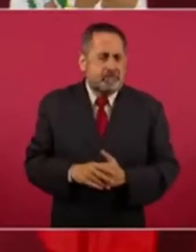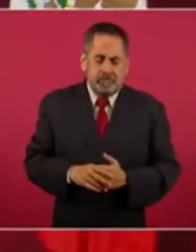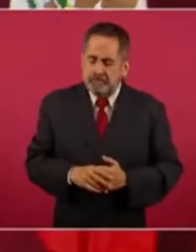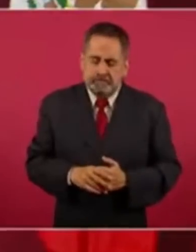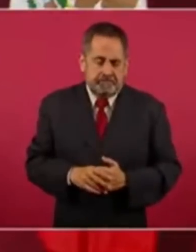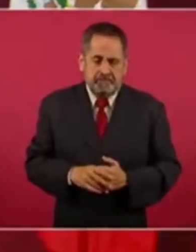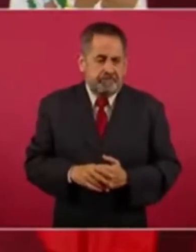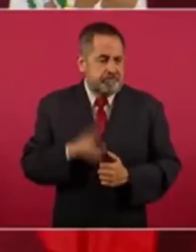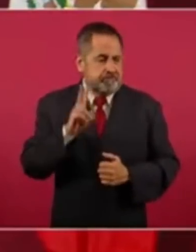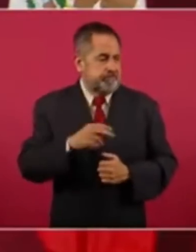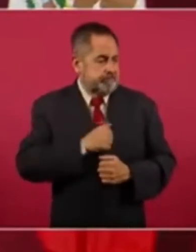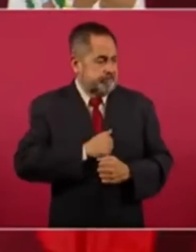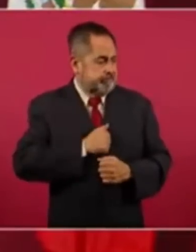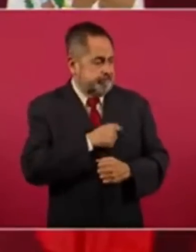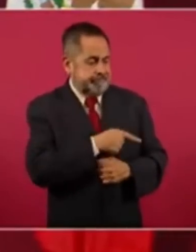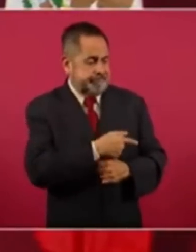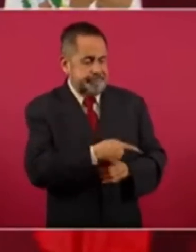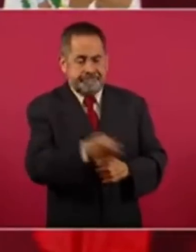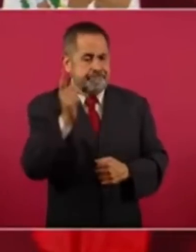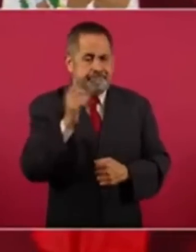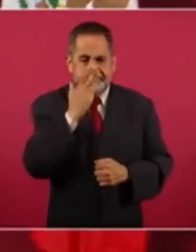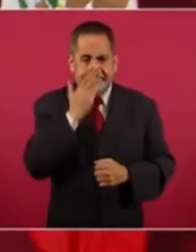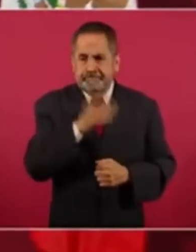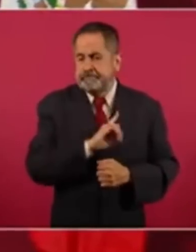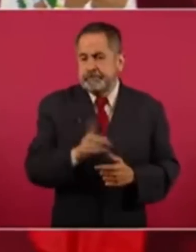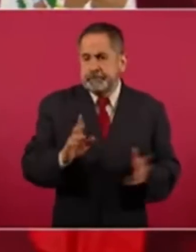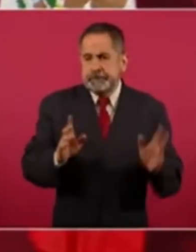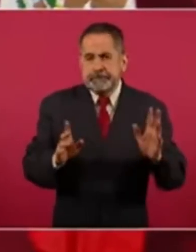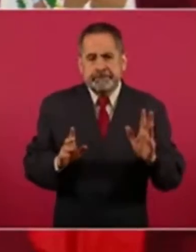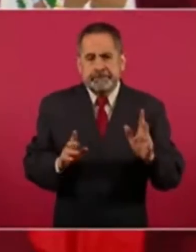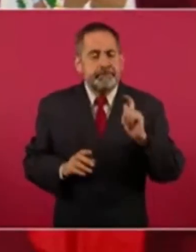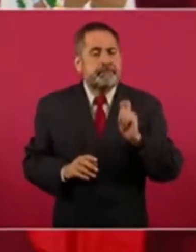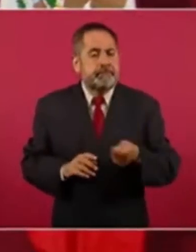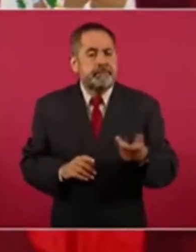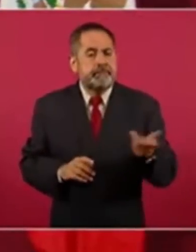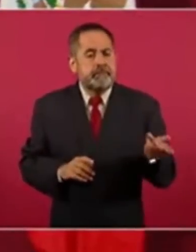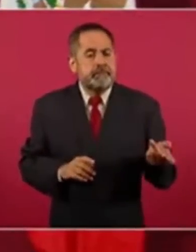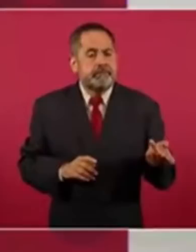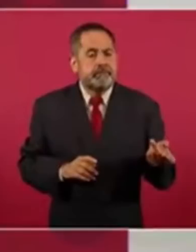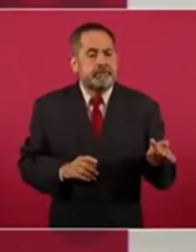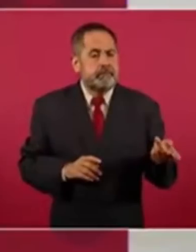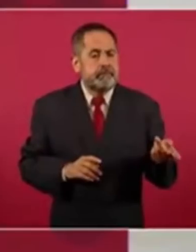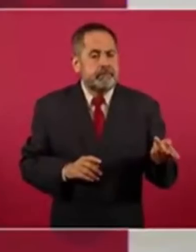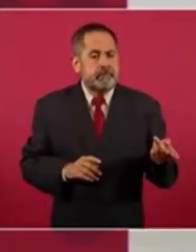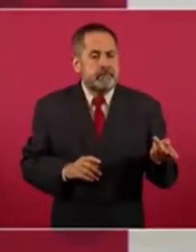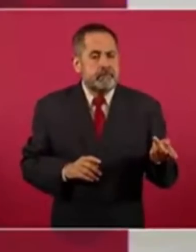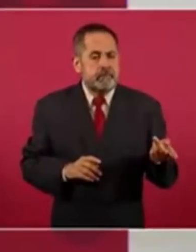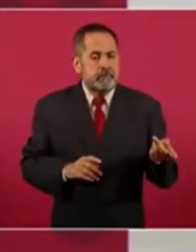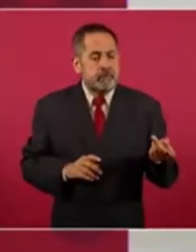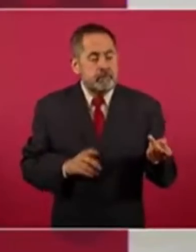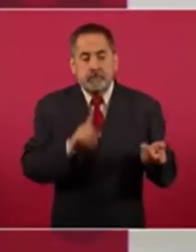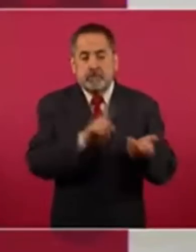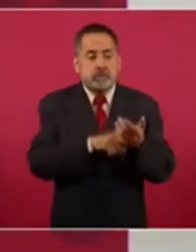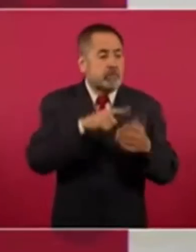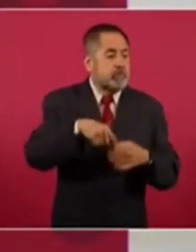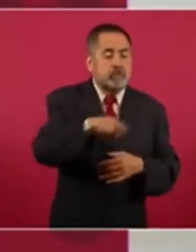lamentables y que se expresan